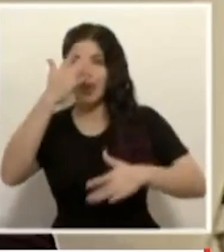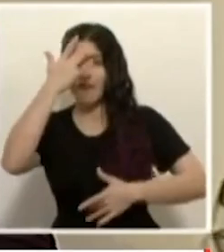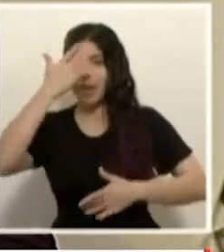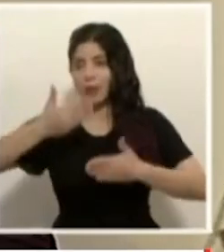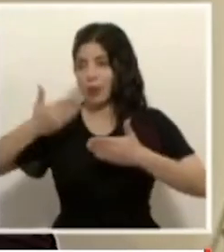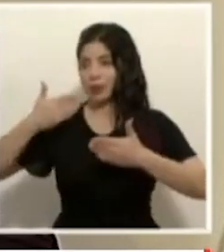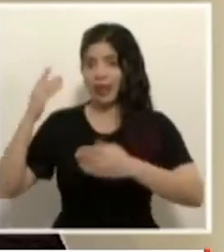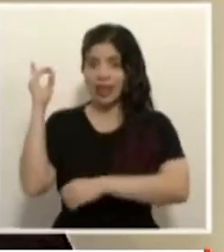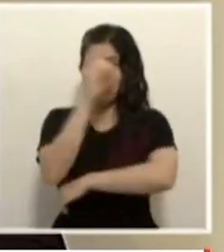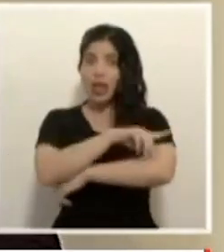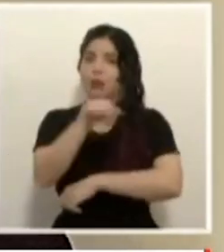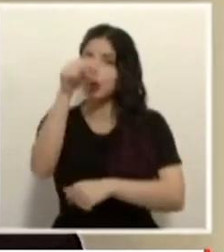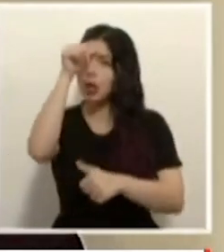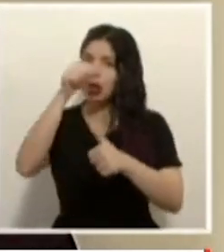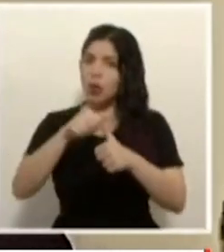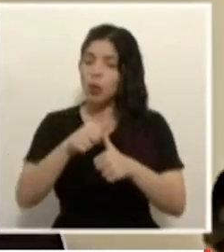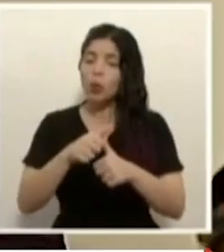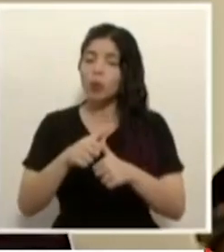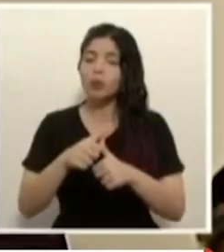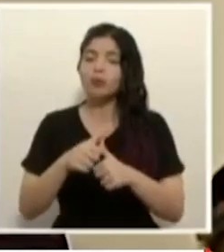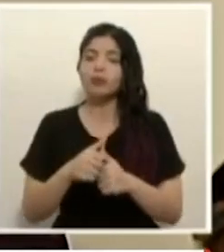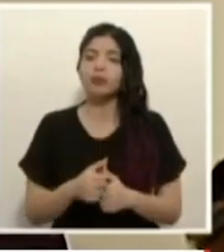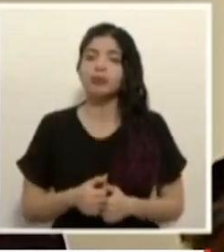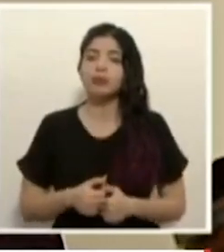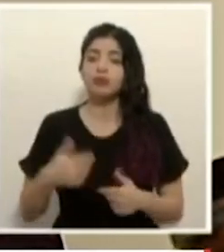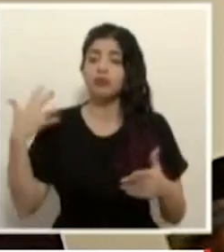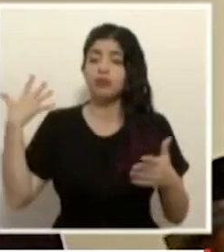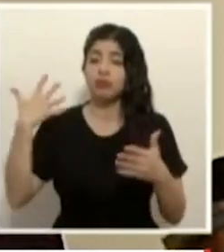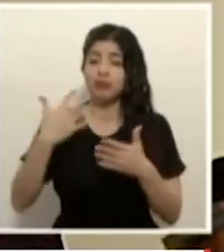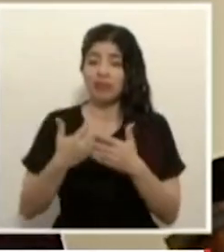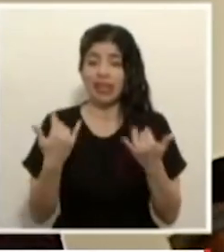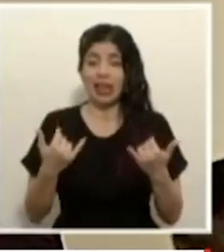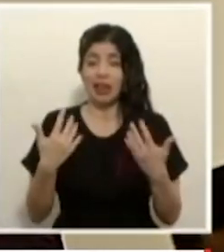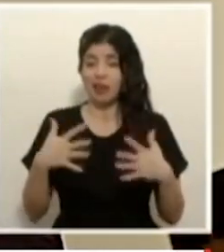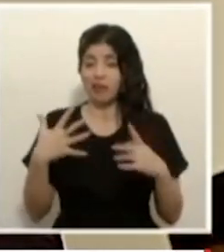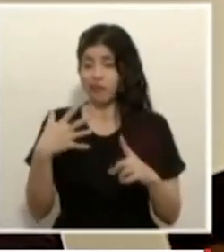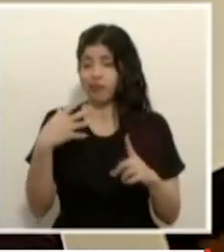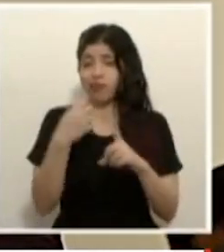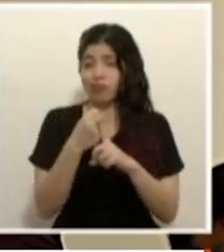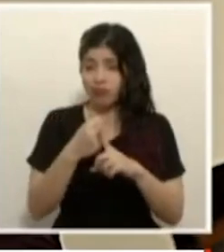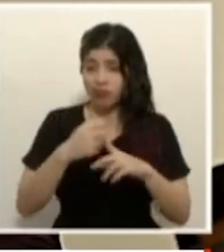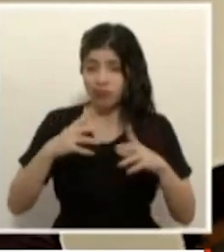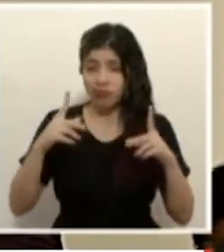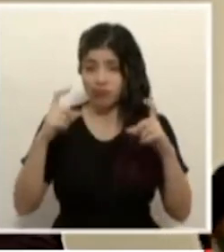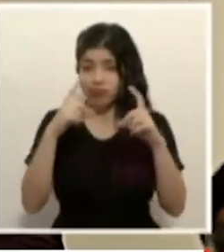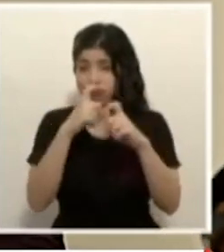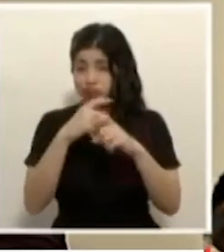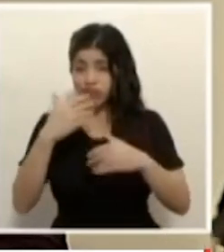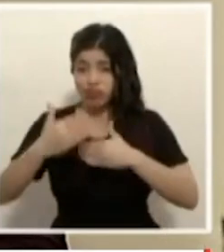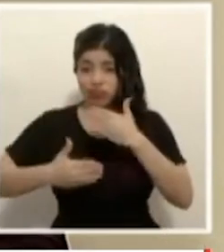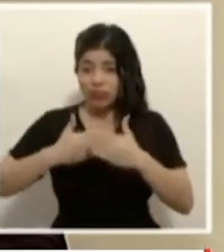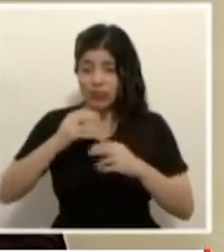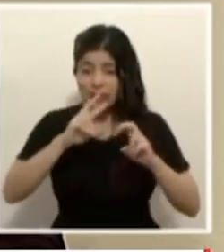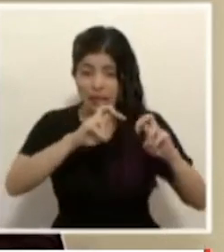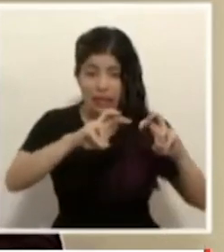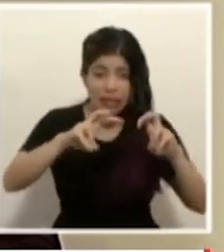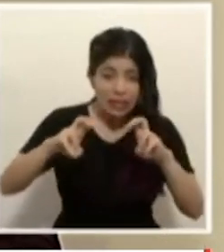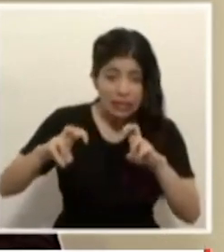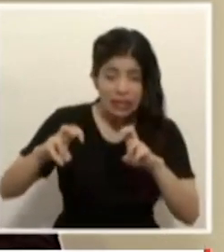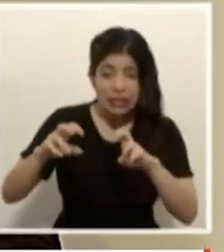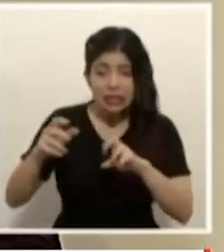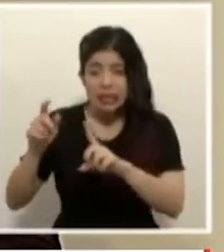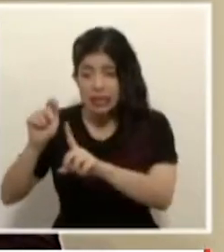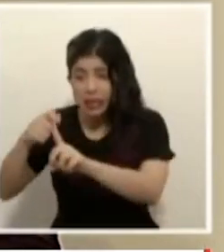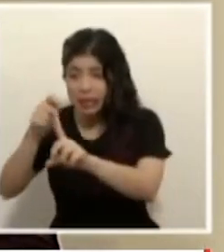días recordemos que durante todo este colapso en realidad que ha habido en el seguimiento de los casos en la toma oportuna de